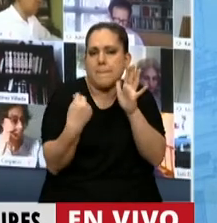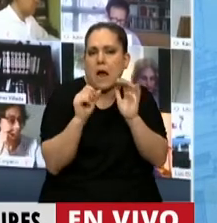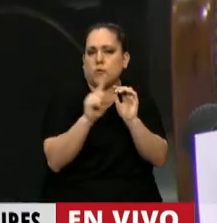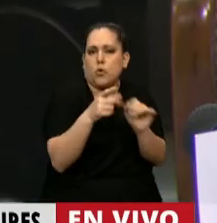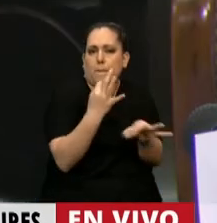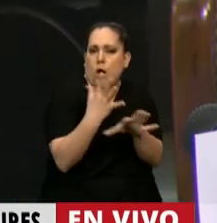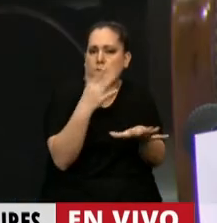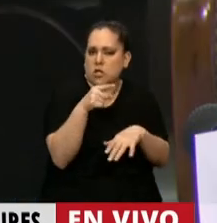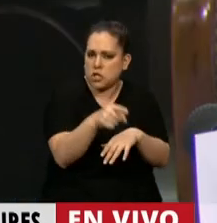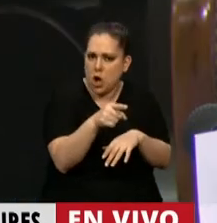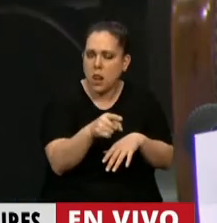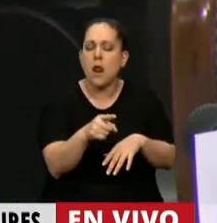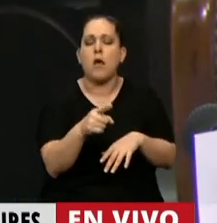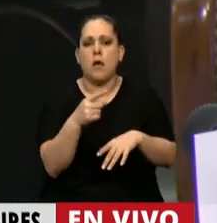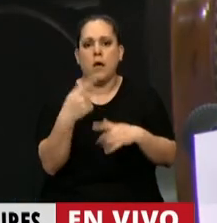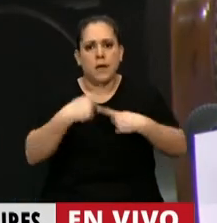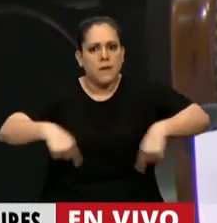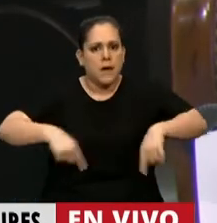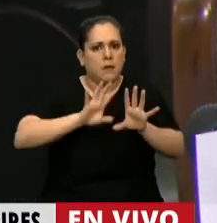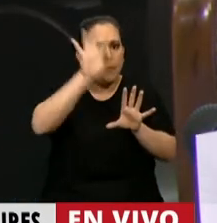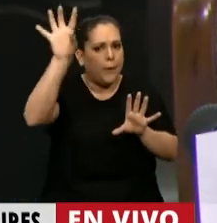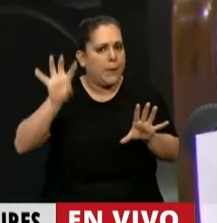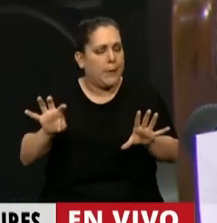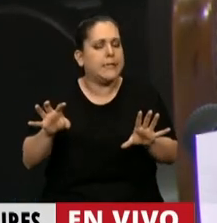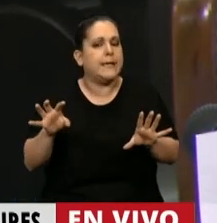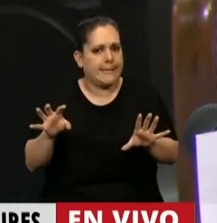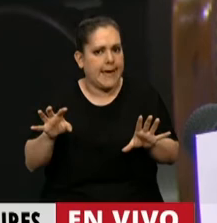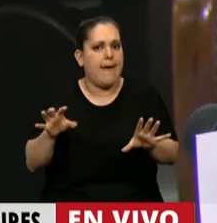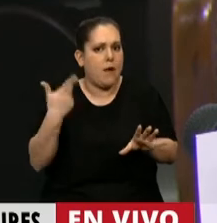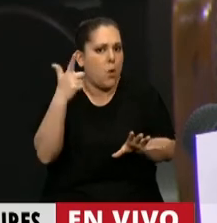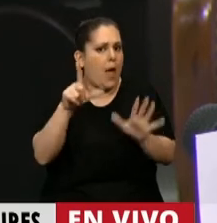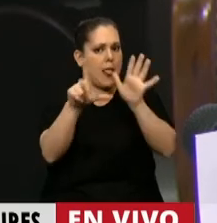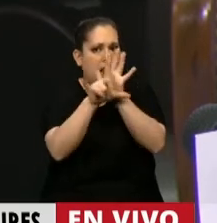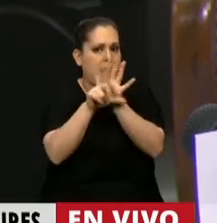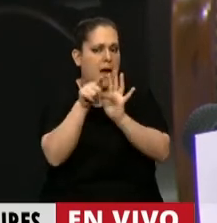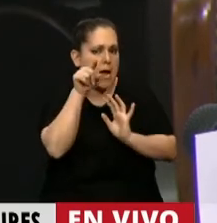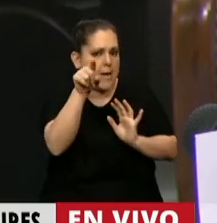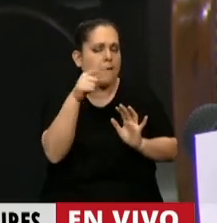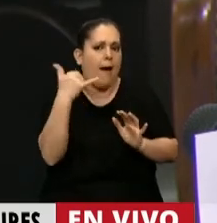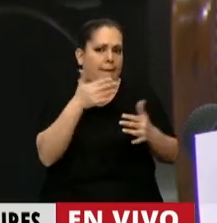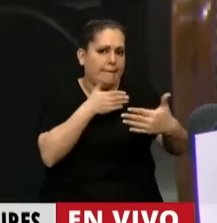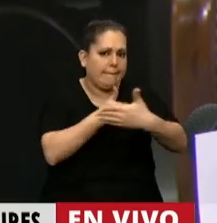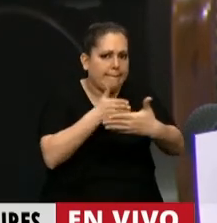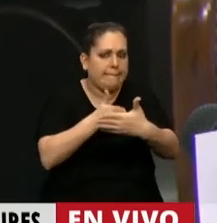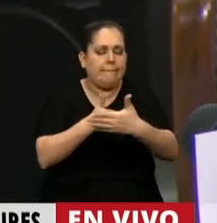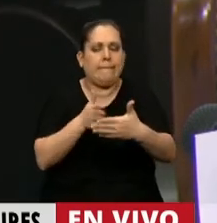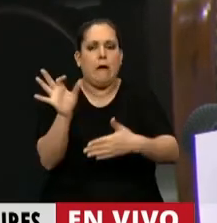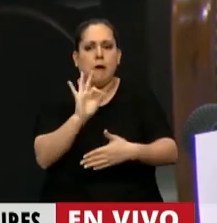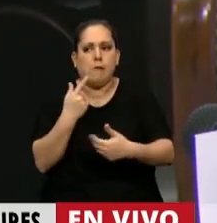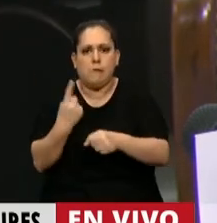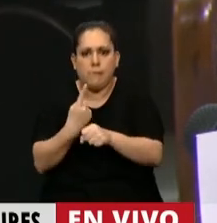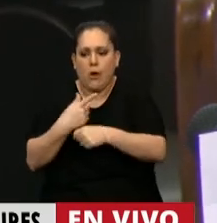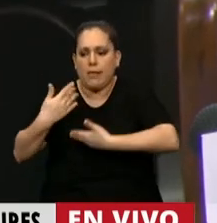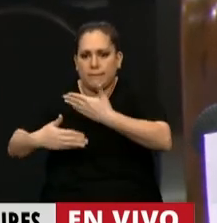profesional, en particular en numerosas provincias donde el agujero legal impone trabas y obstáculos para su